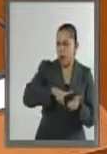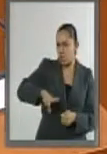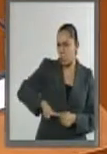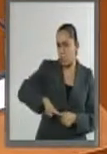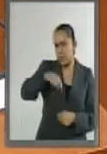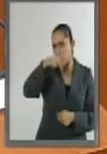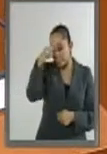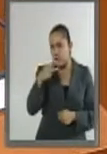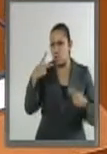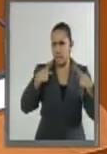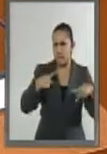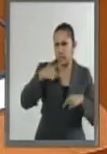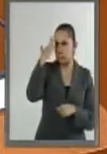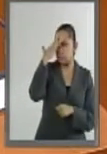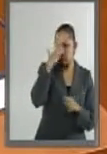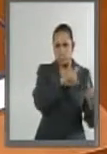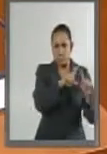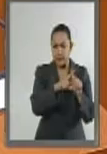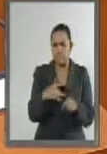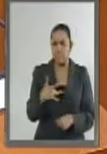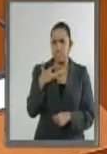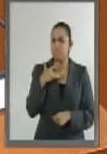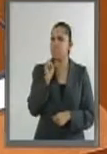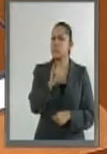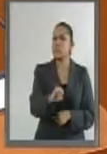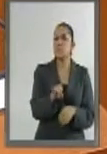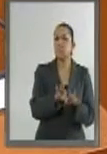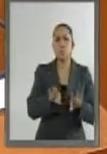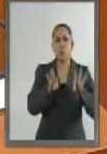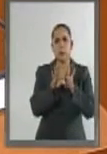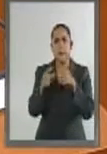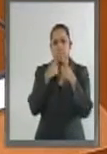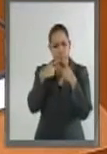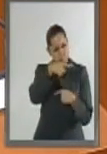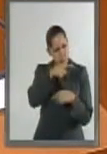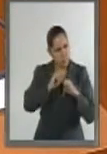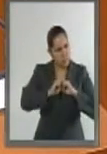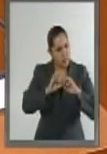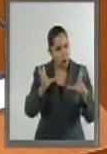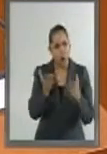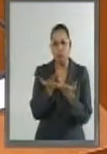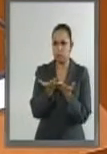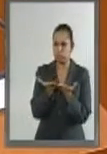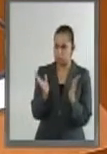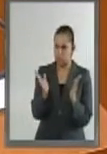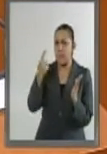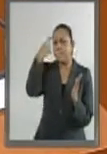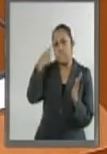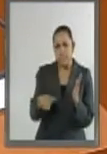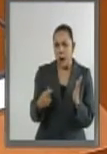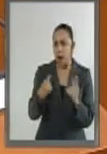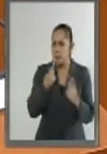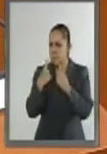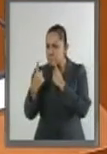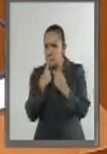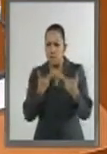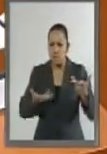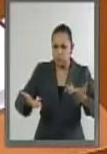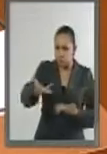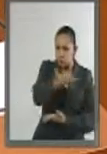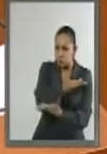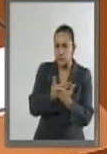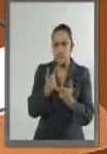abiertas a la renegociación, al diálogo y a la construcción de acuerdos que beneficien a las tres